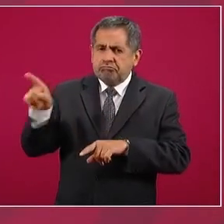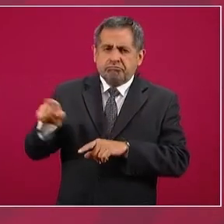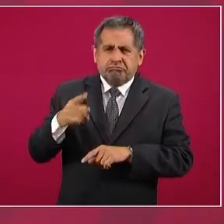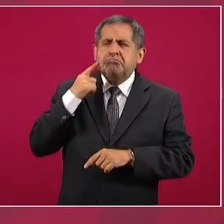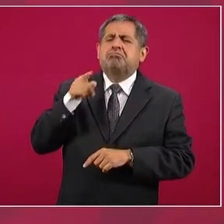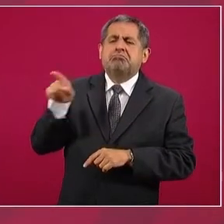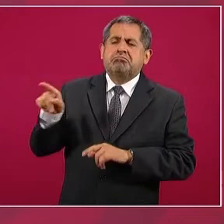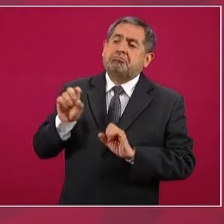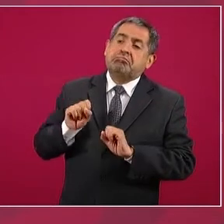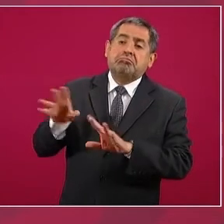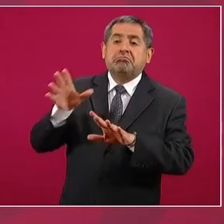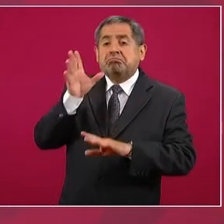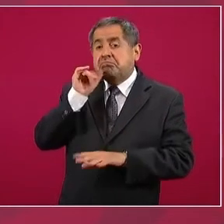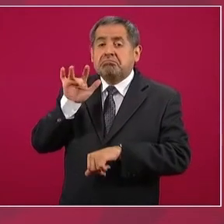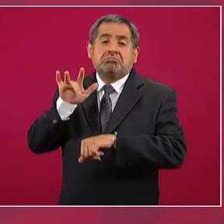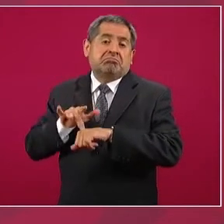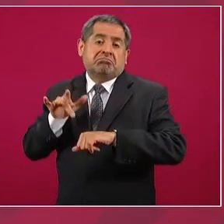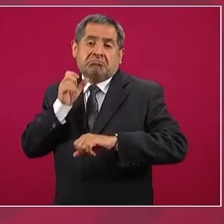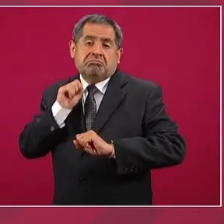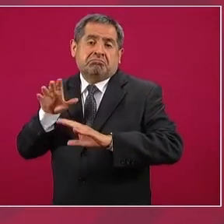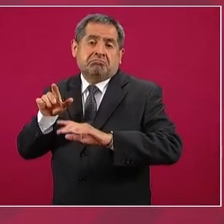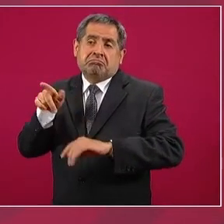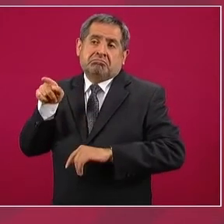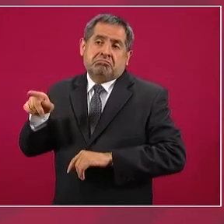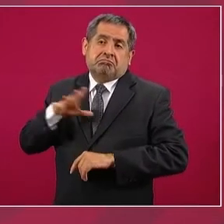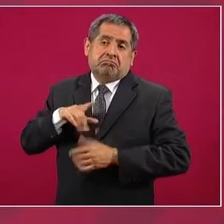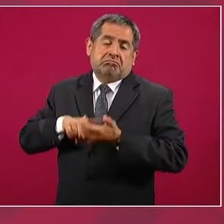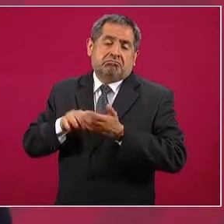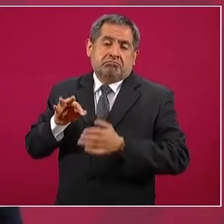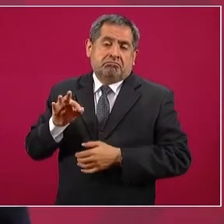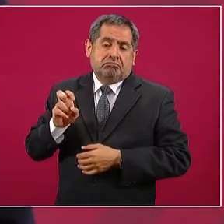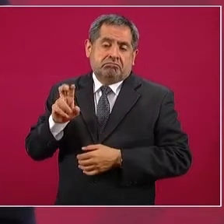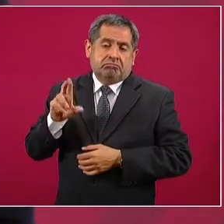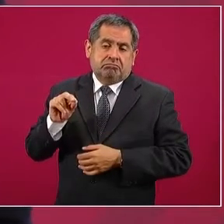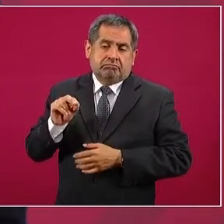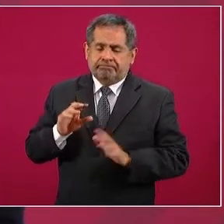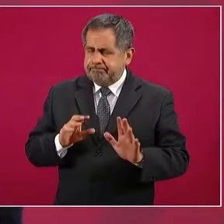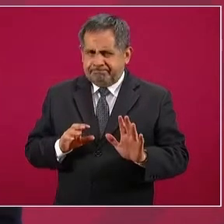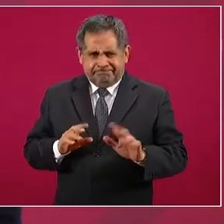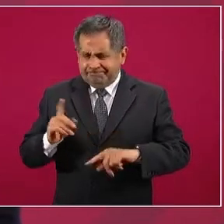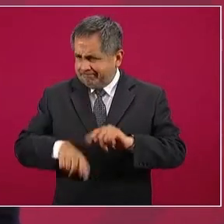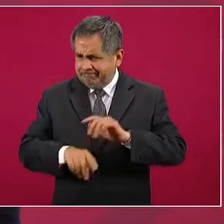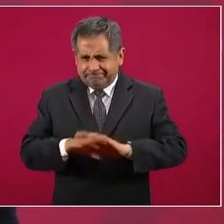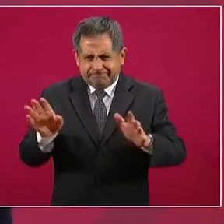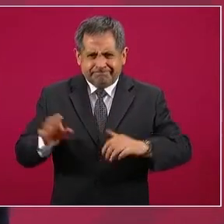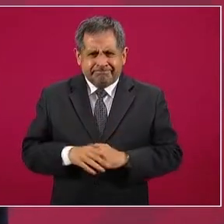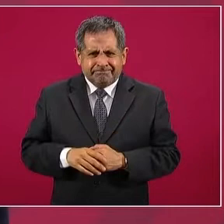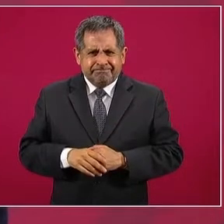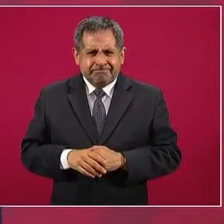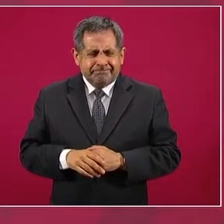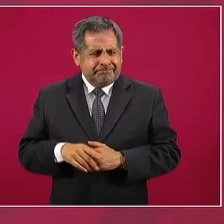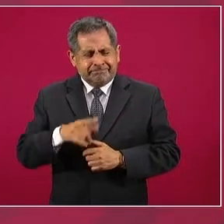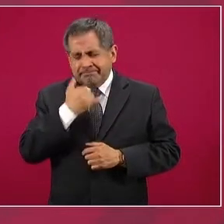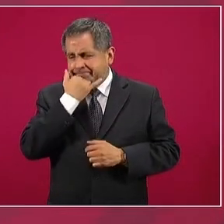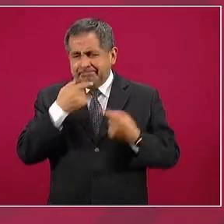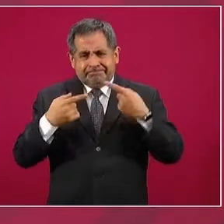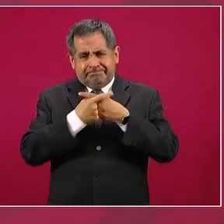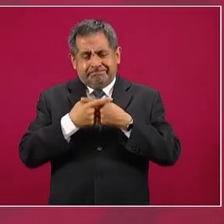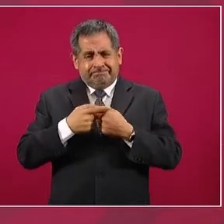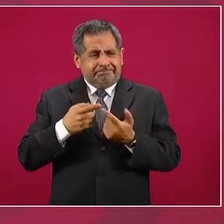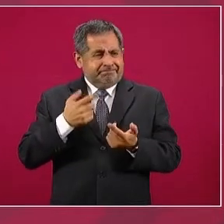fuero?, más eso es decimonónico, es